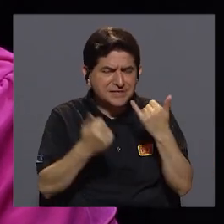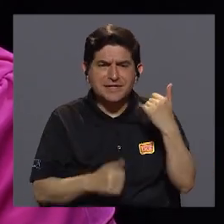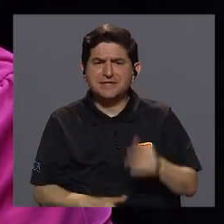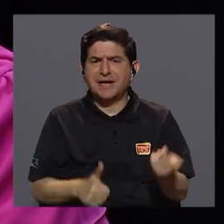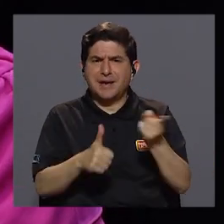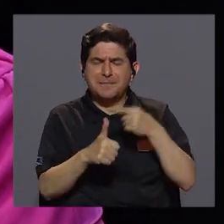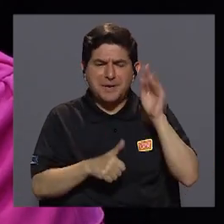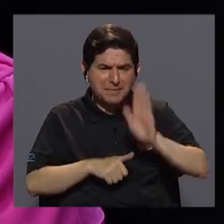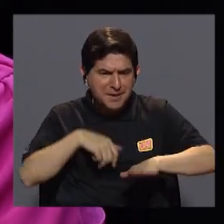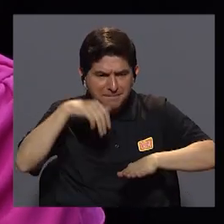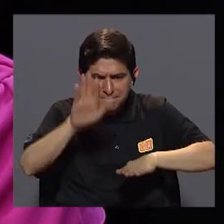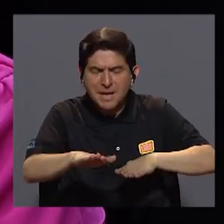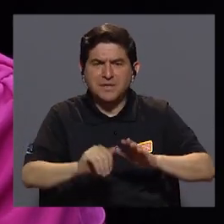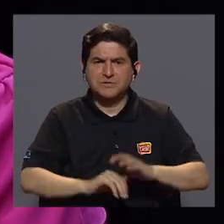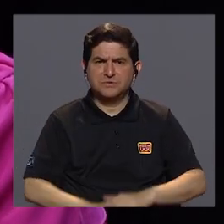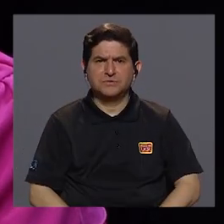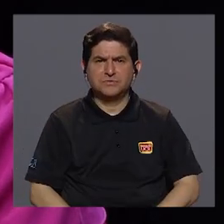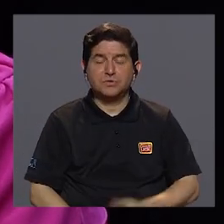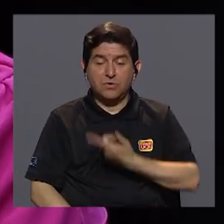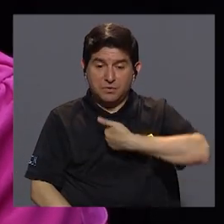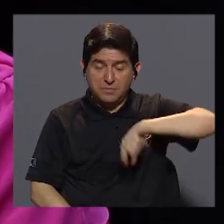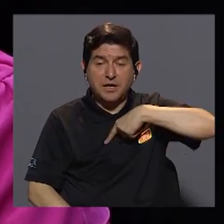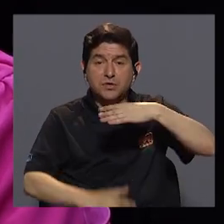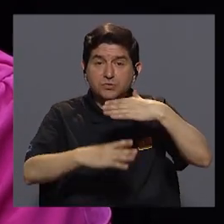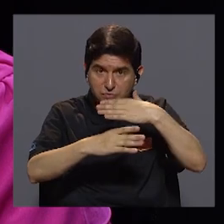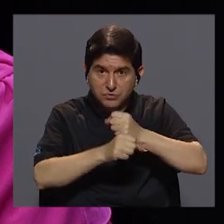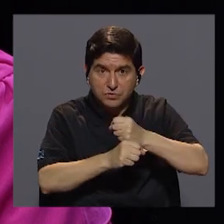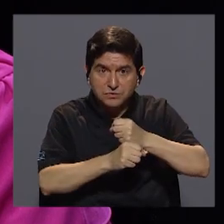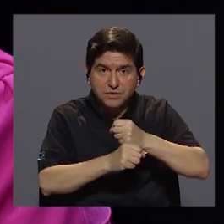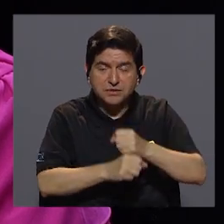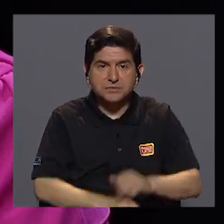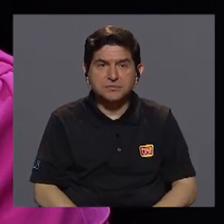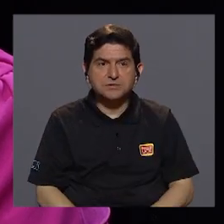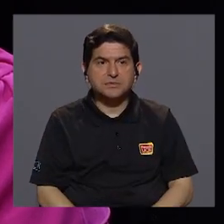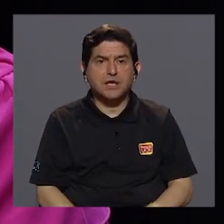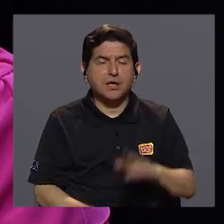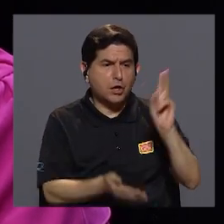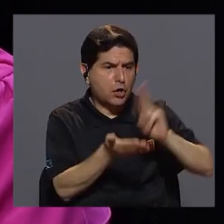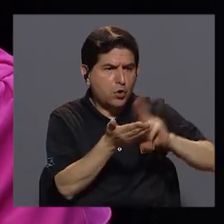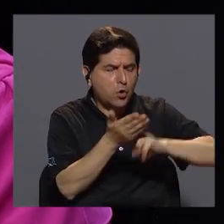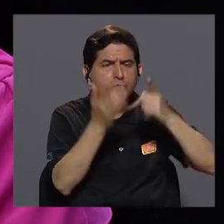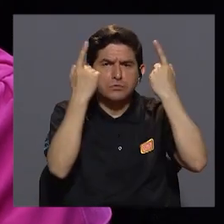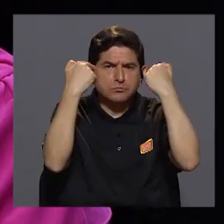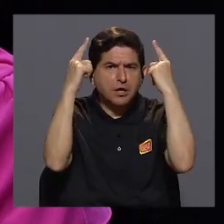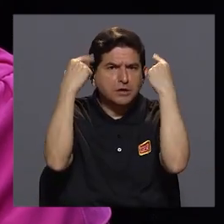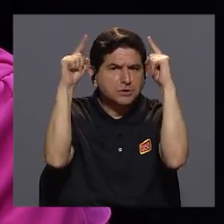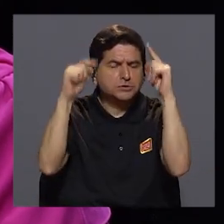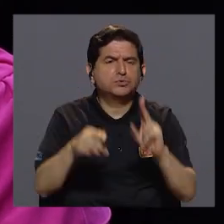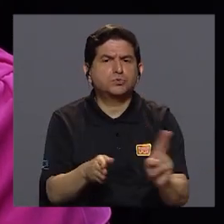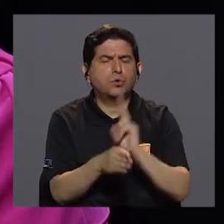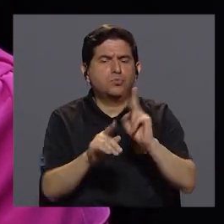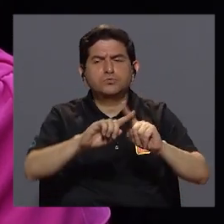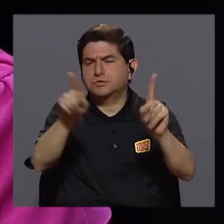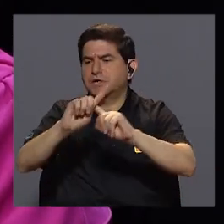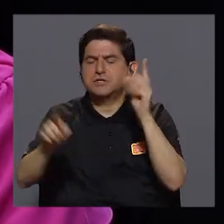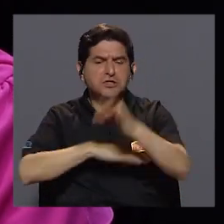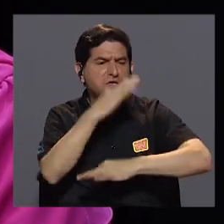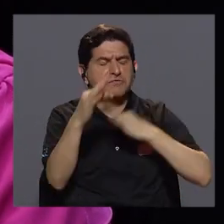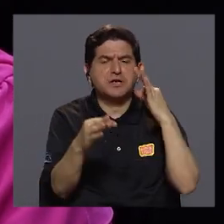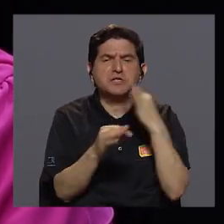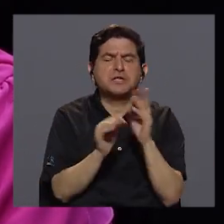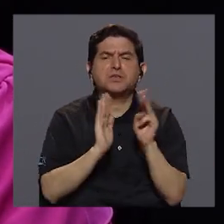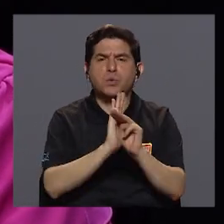ese primer paso para poder hacer, digamos, contrataciones más eficientes, utilizar diferentes